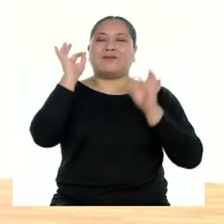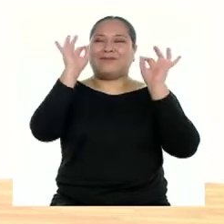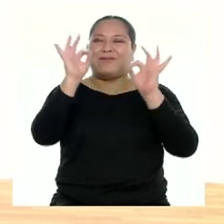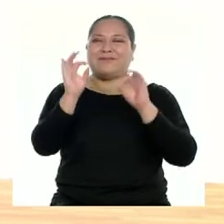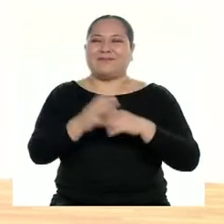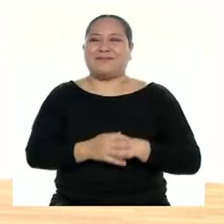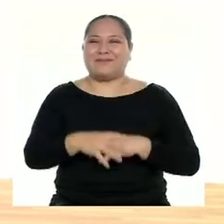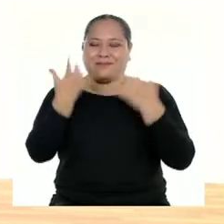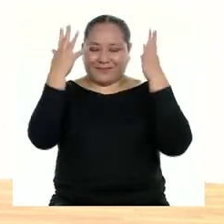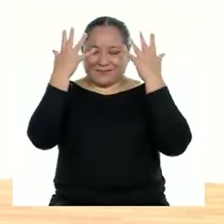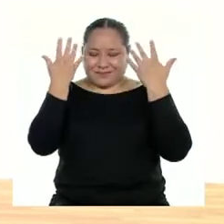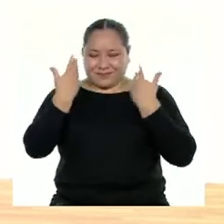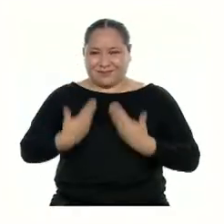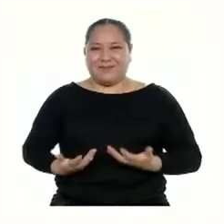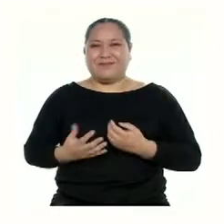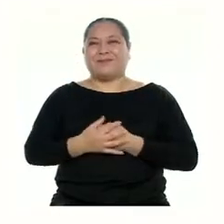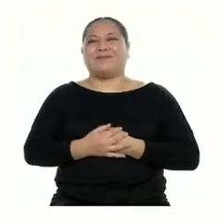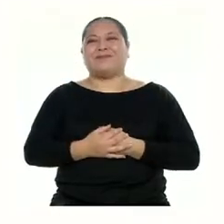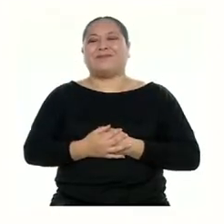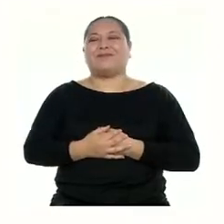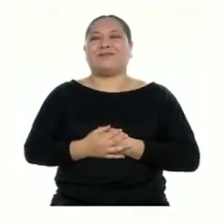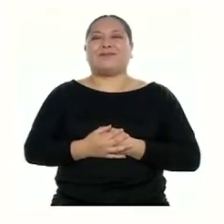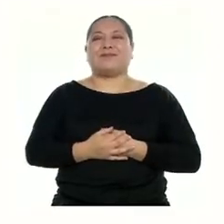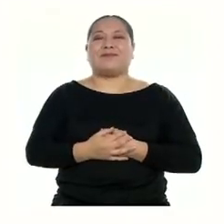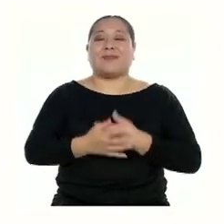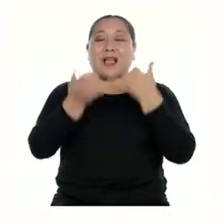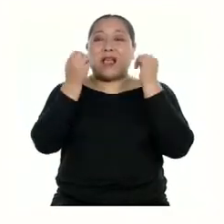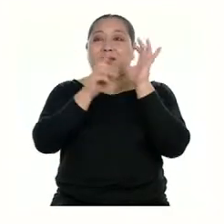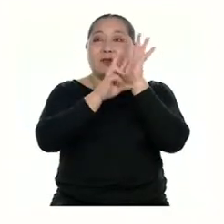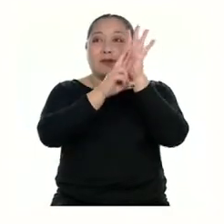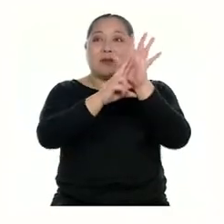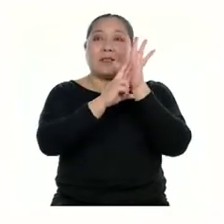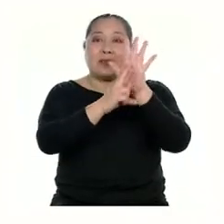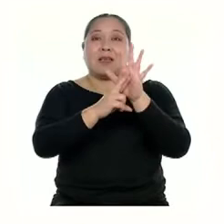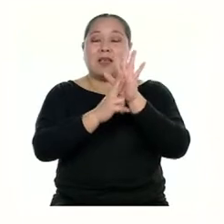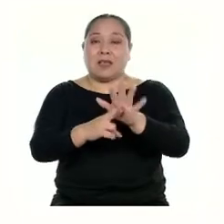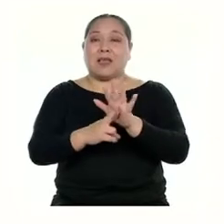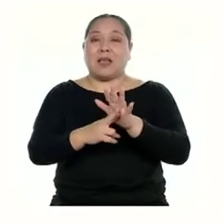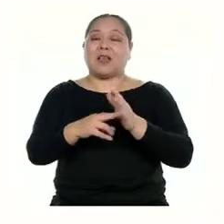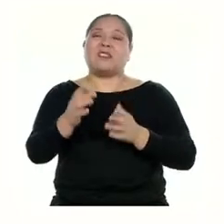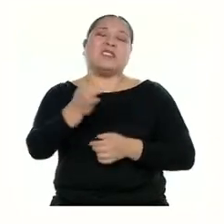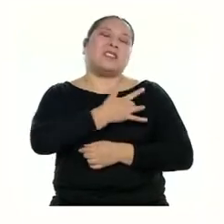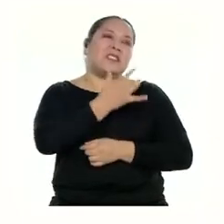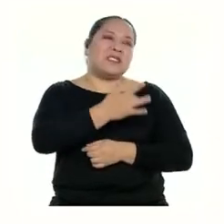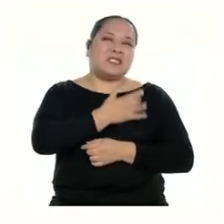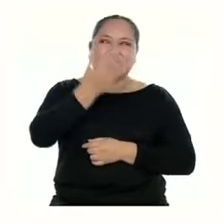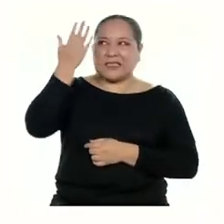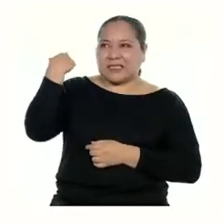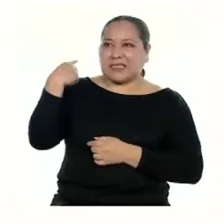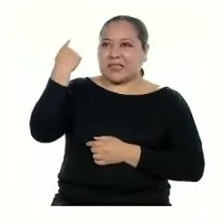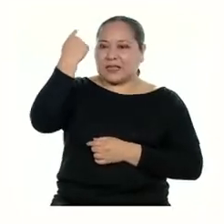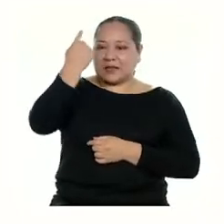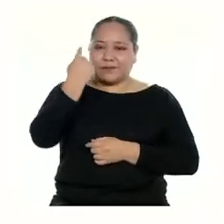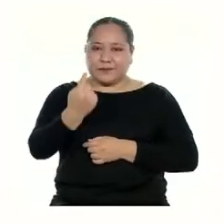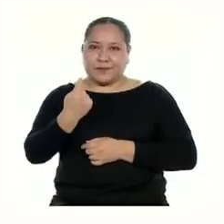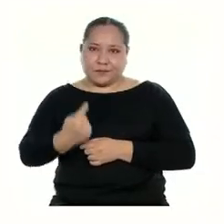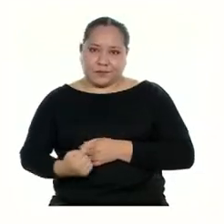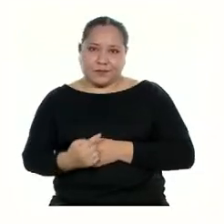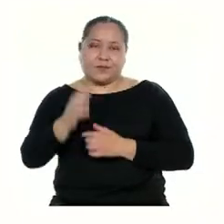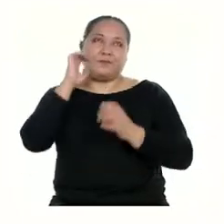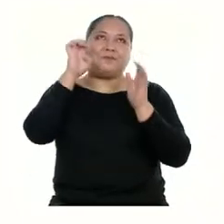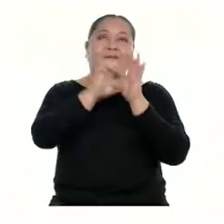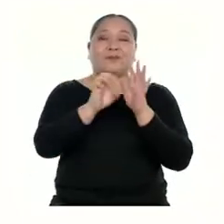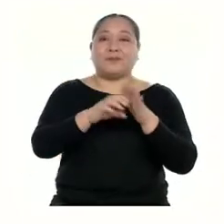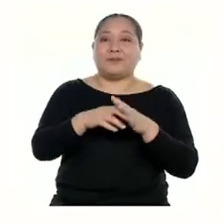Excelente. Date un aplauso ahí donde estás. Ahora vamos a representar una emoción que he vivido o sentido en estos últimos días en cada posición. Por ejemplo,